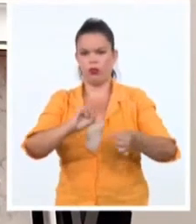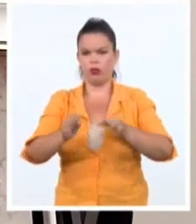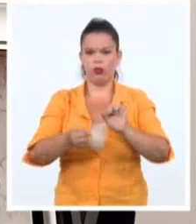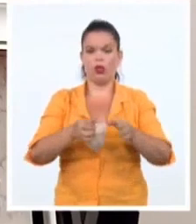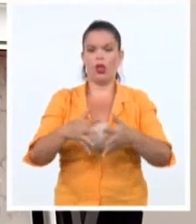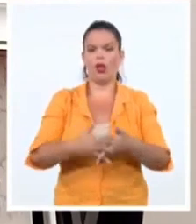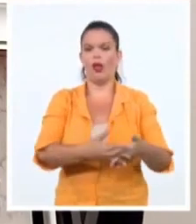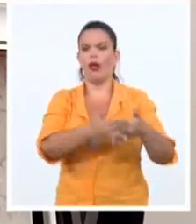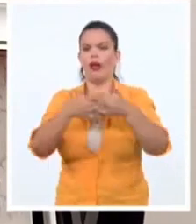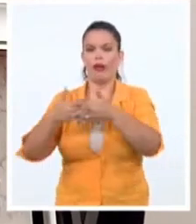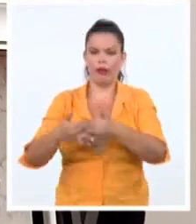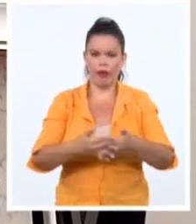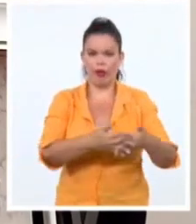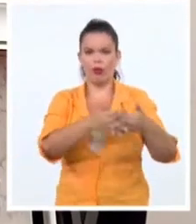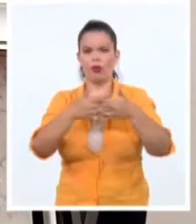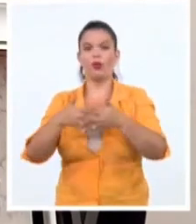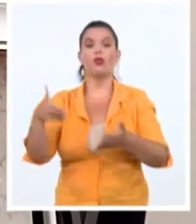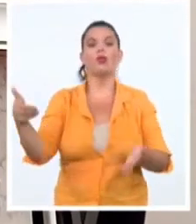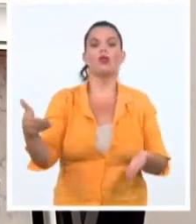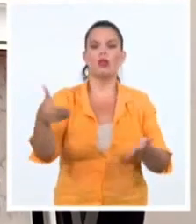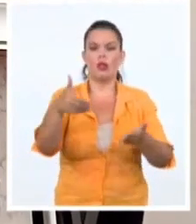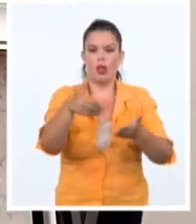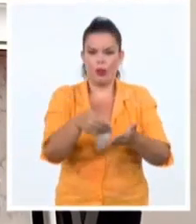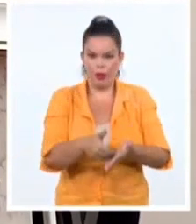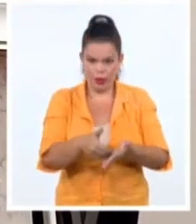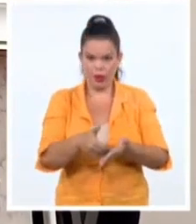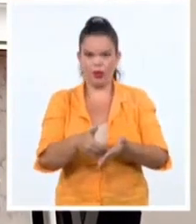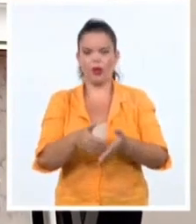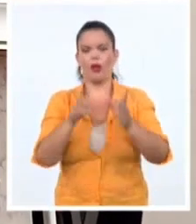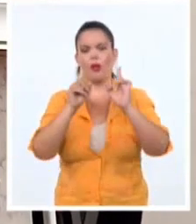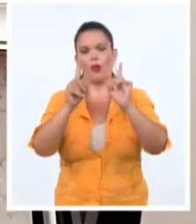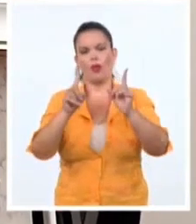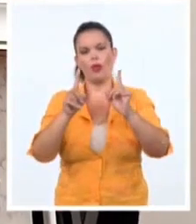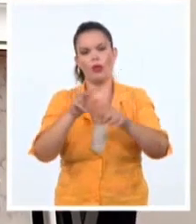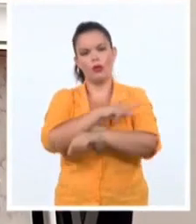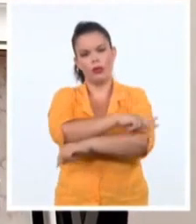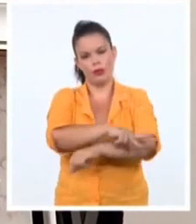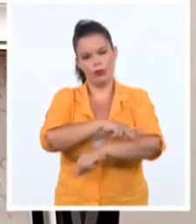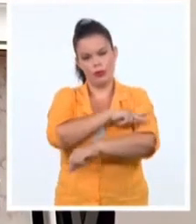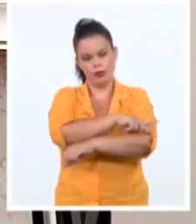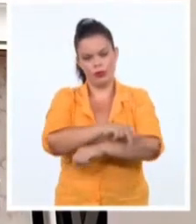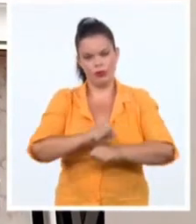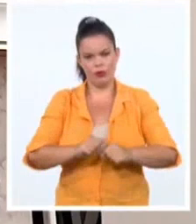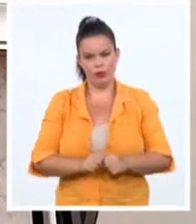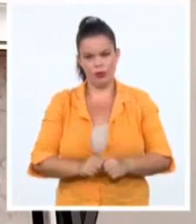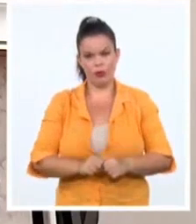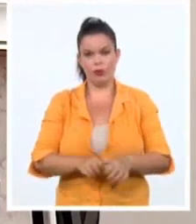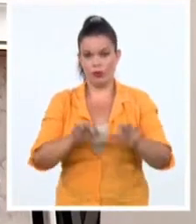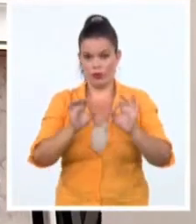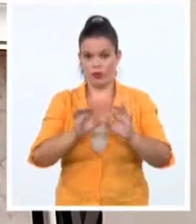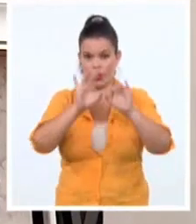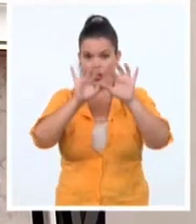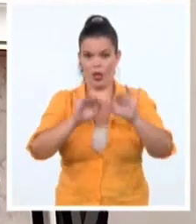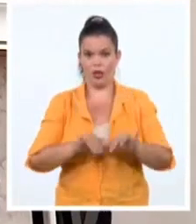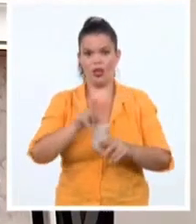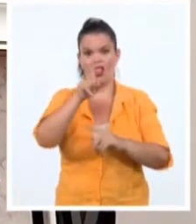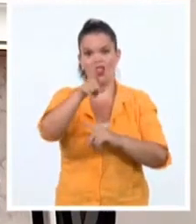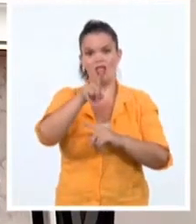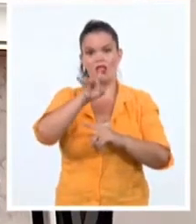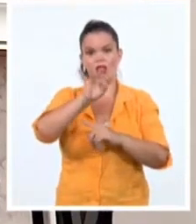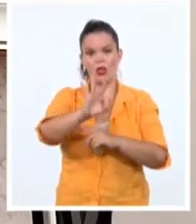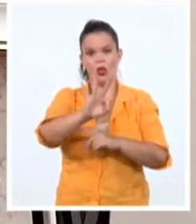llevado adelante estas acciones de guerra no convencional. Según la circular 1801,